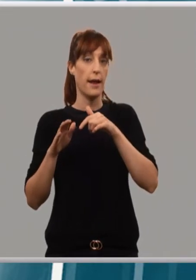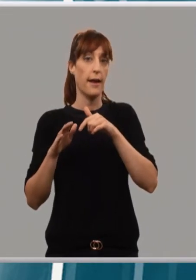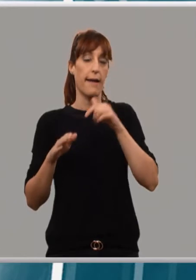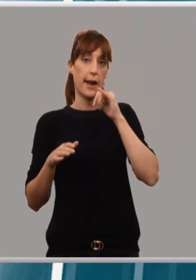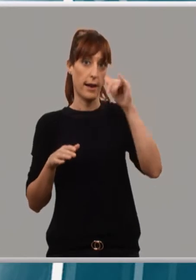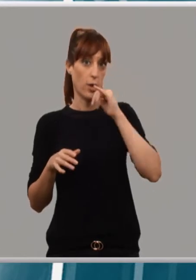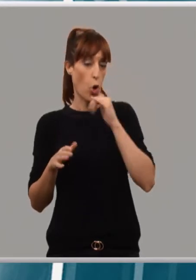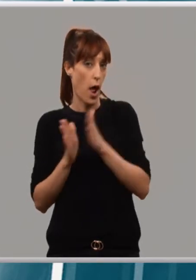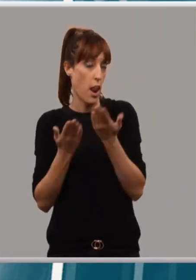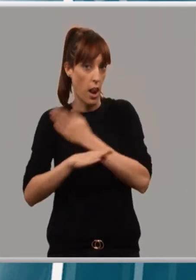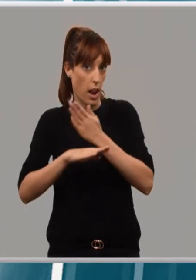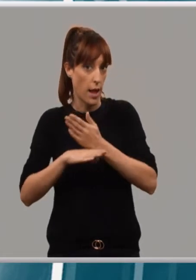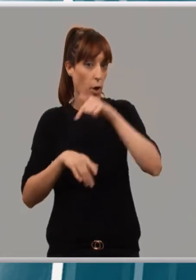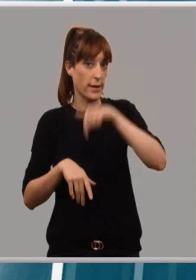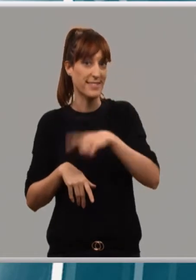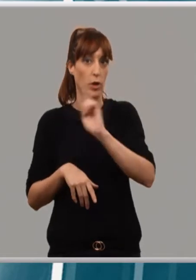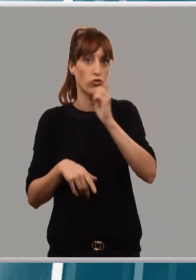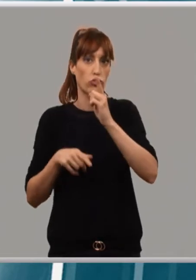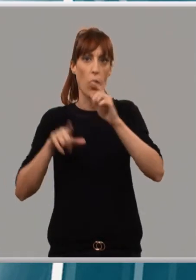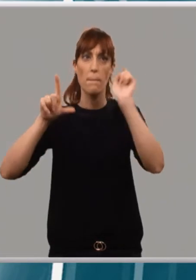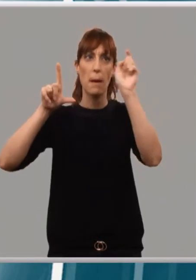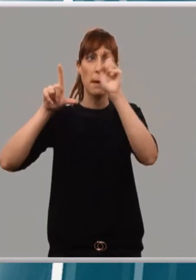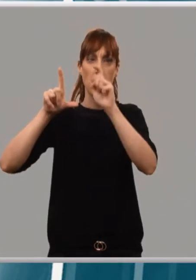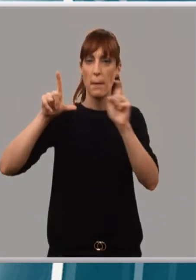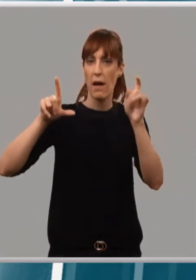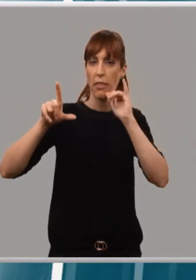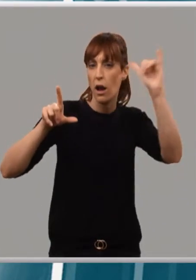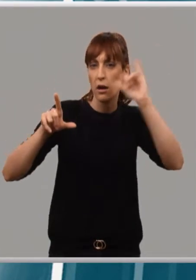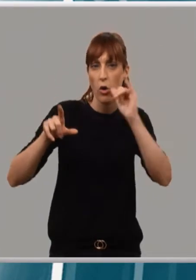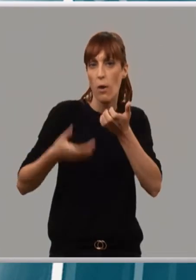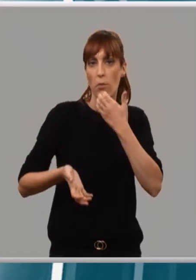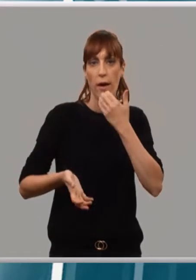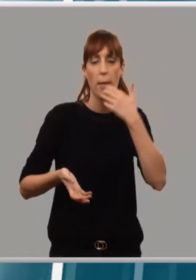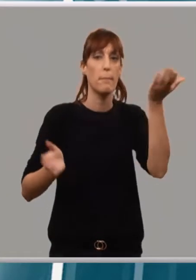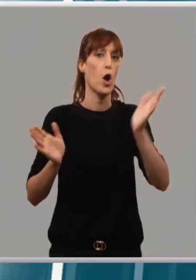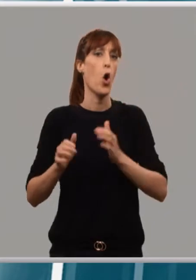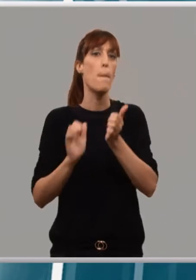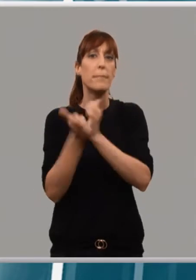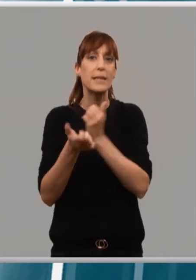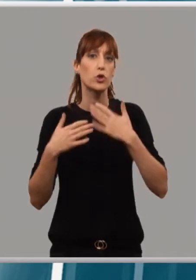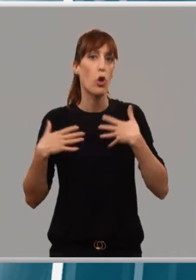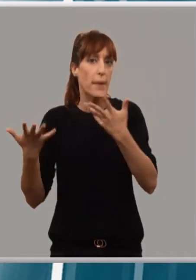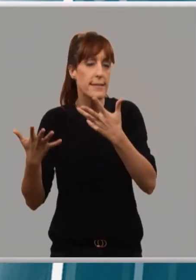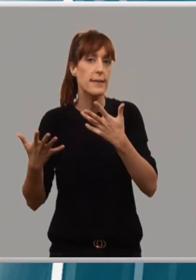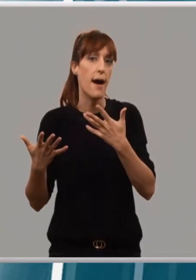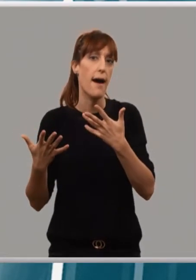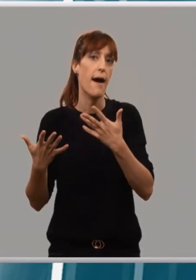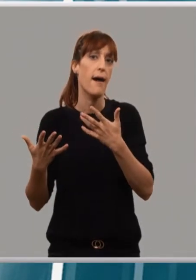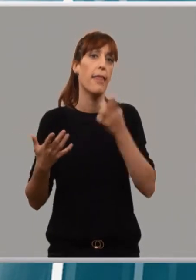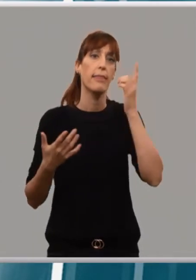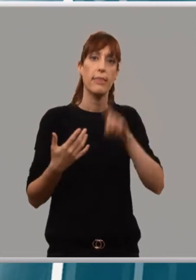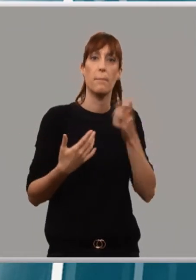presentaciones de libros, exposiciones, cuentacuentos, préstamos sorpresa, talleres de manualidades,